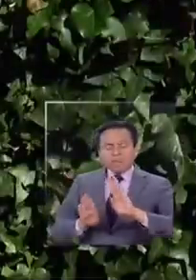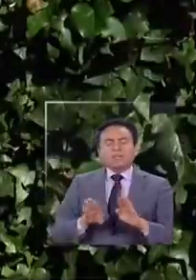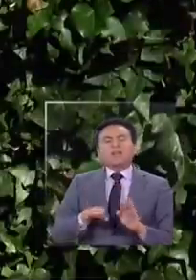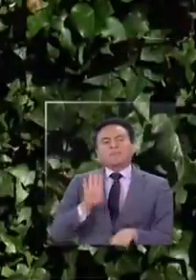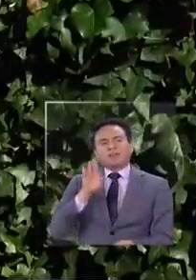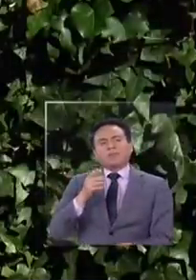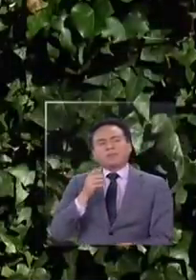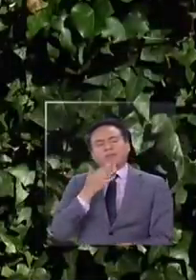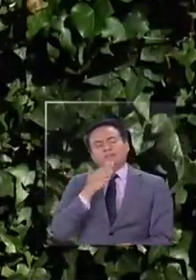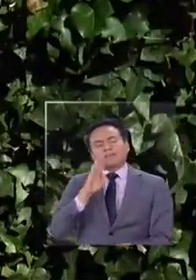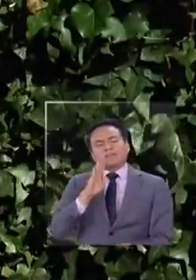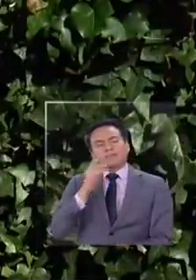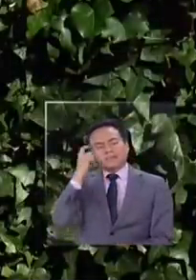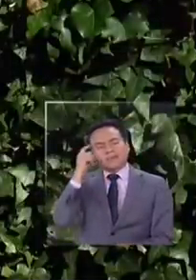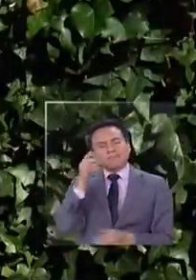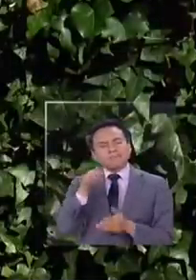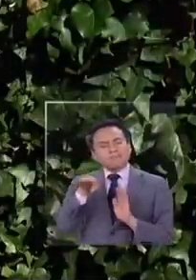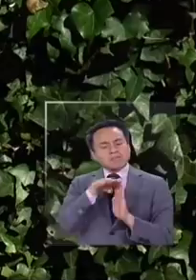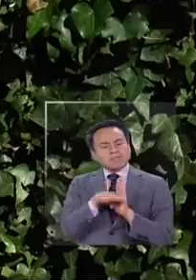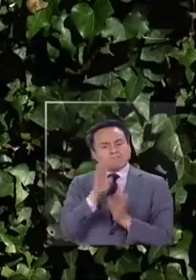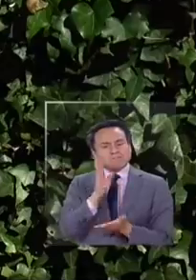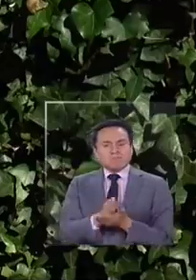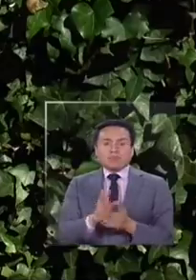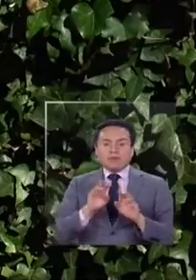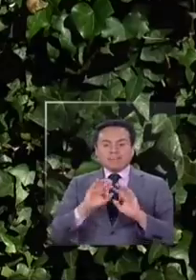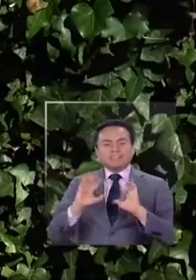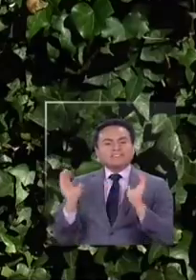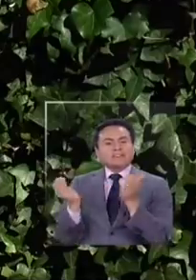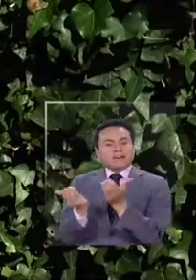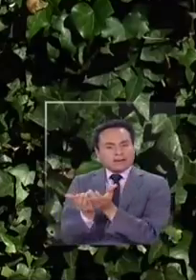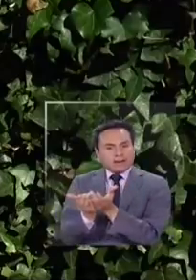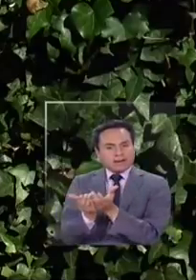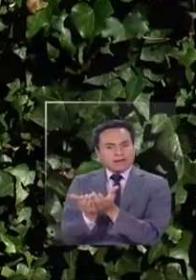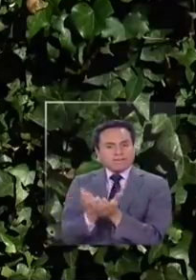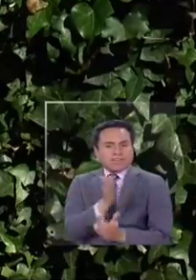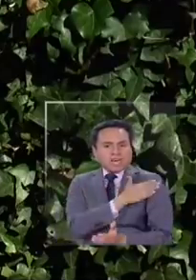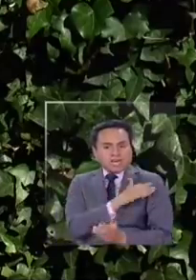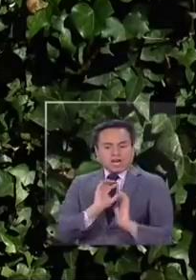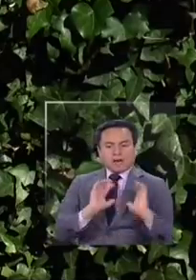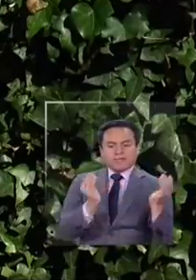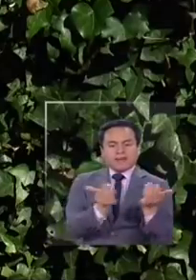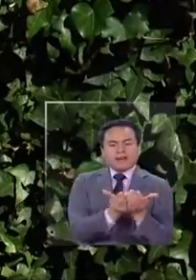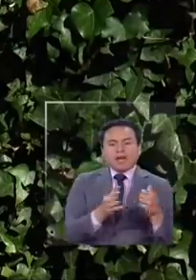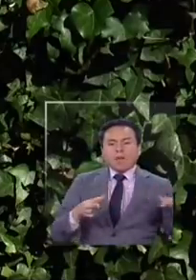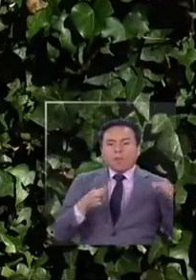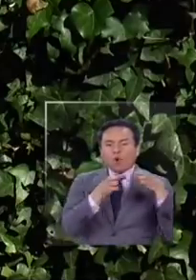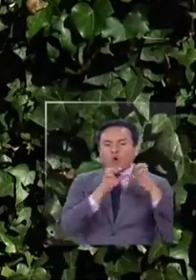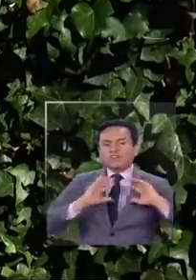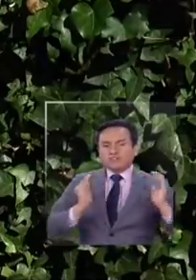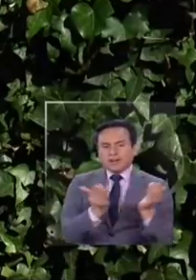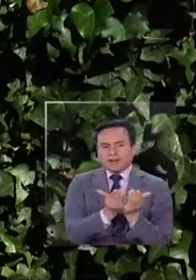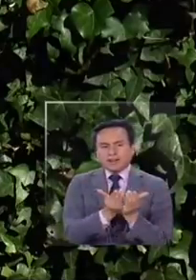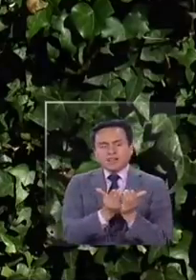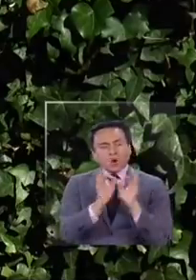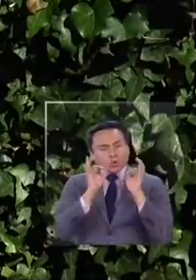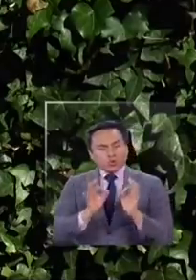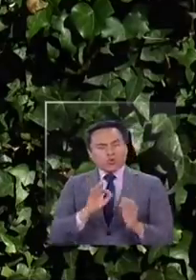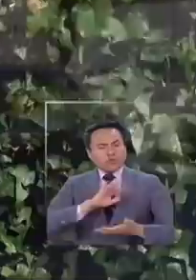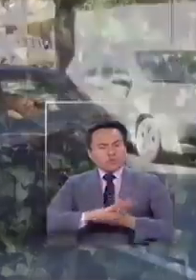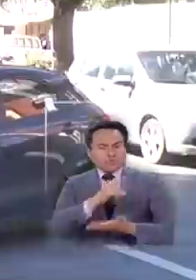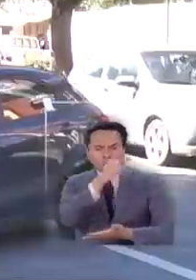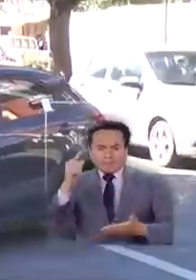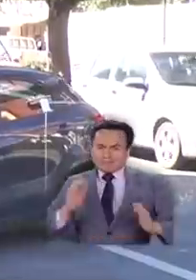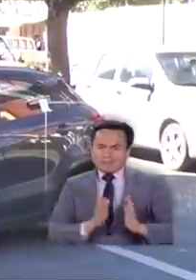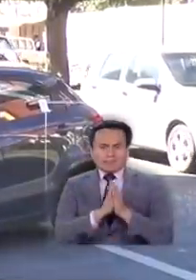más conveniente aún una medida mucho más drástica que sería cerrar Villarrica, cerrar Pucón, sobre todo para estas fiestas de Semana